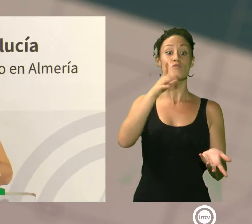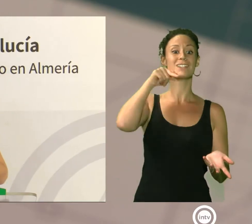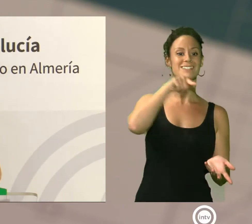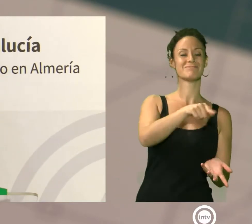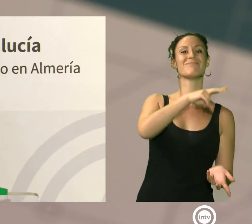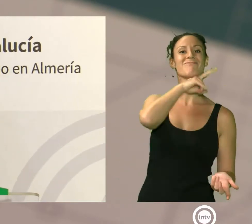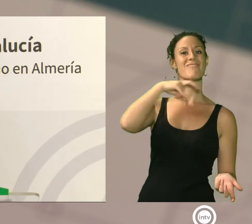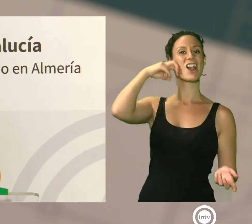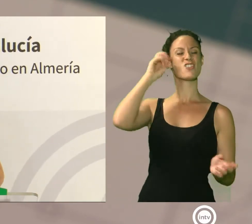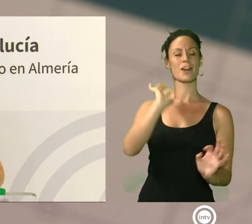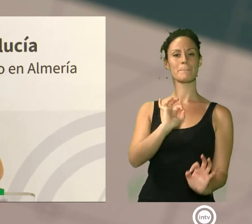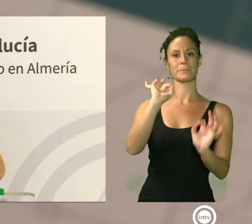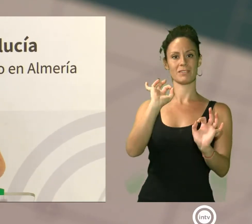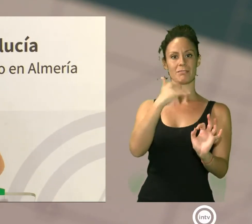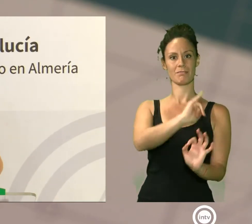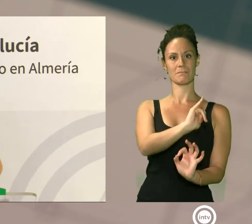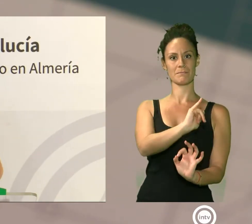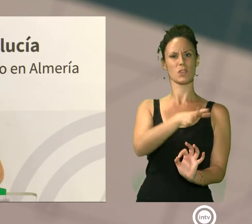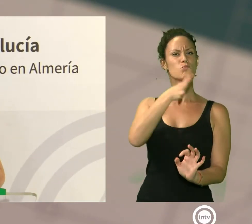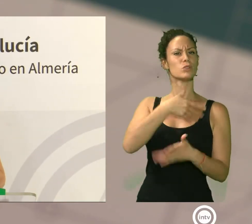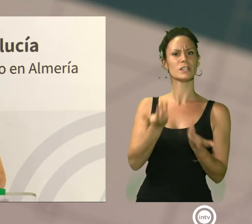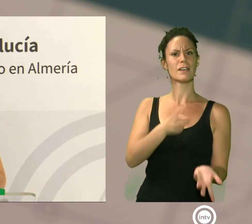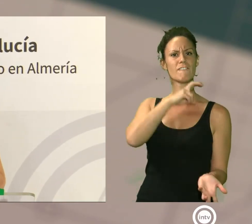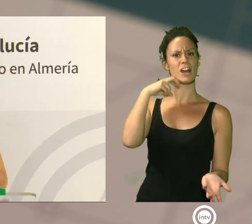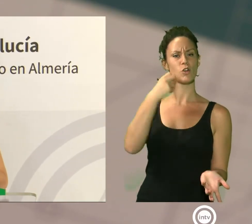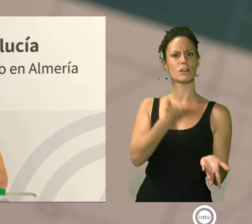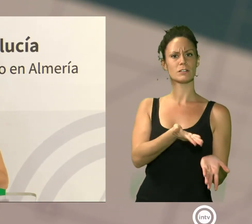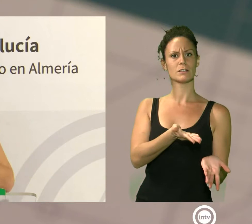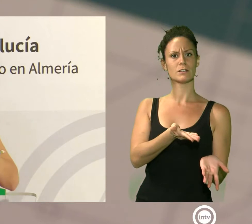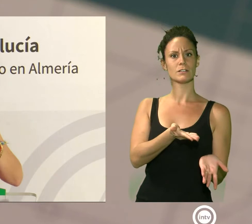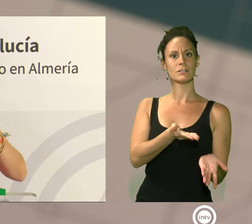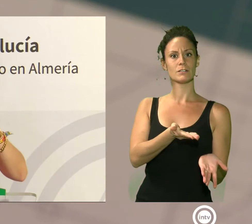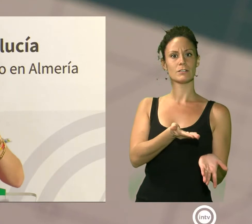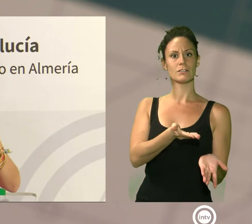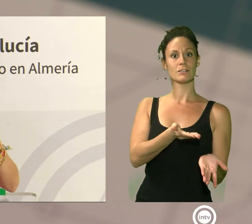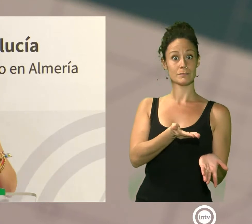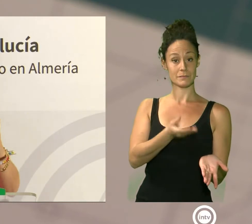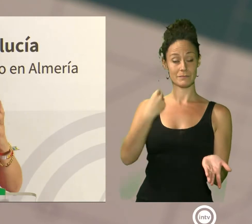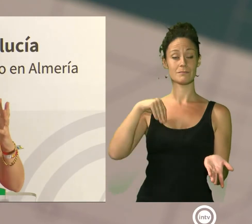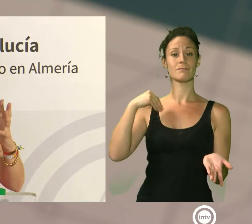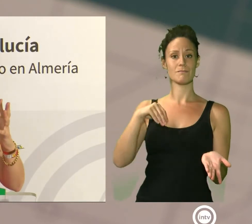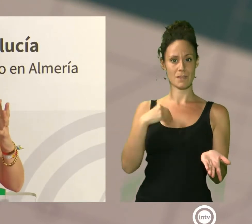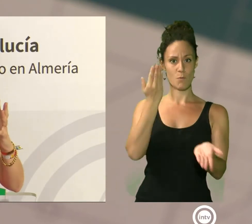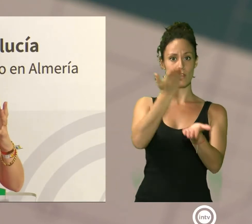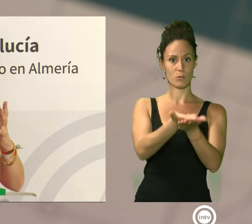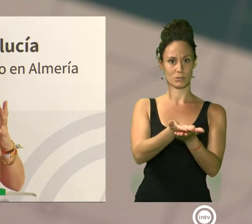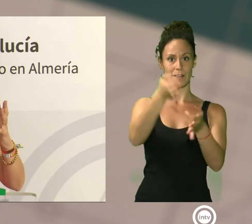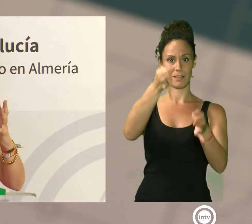excepcional. ¿Y por qué lo tiene? Eso es lo que tenemos que demostrar.